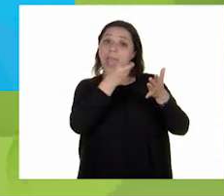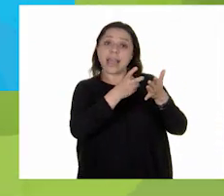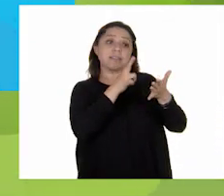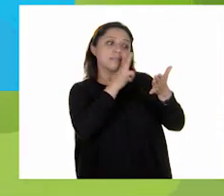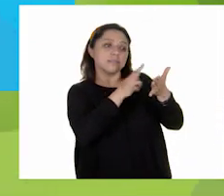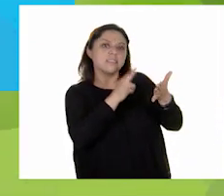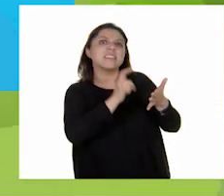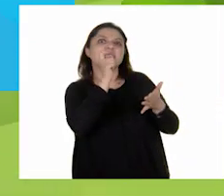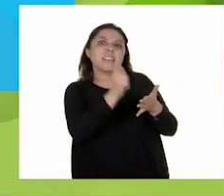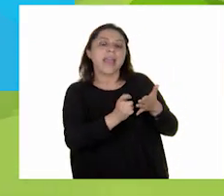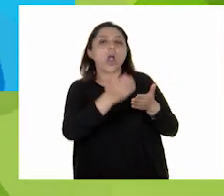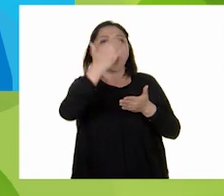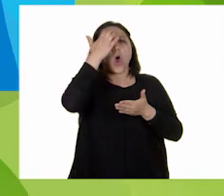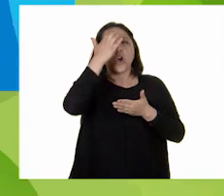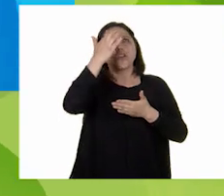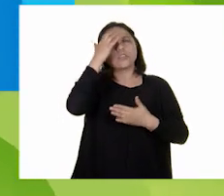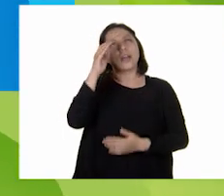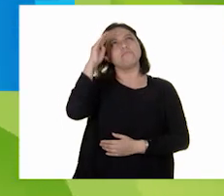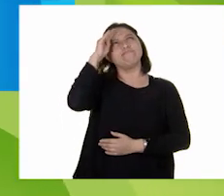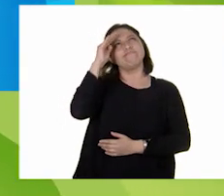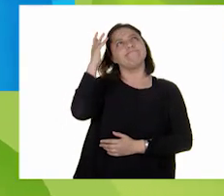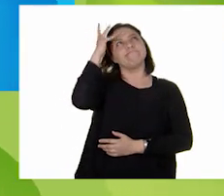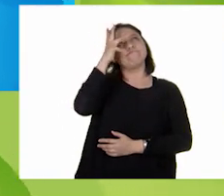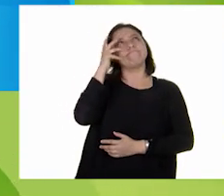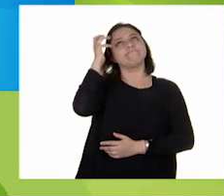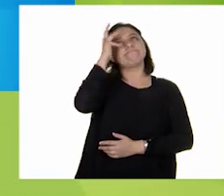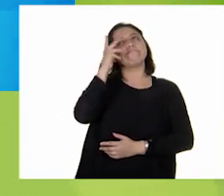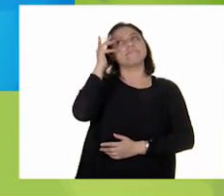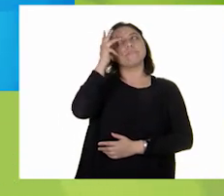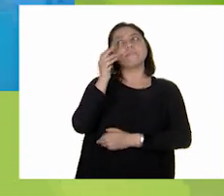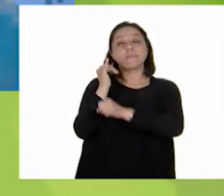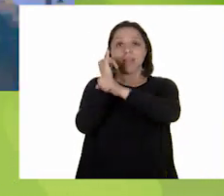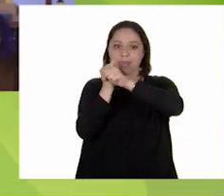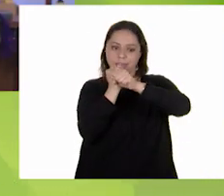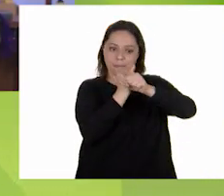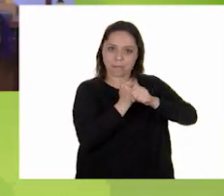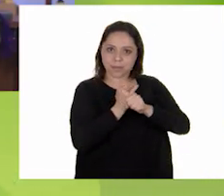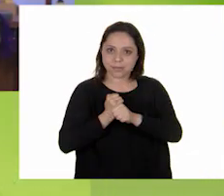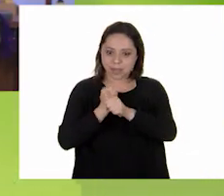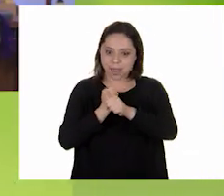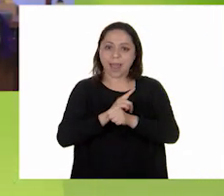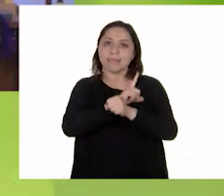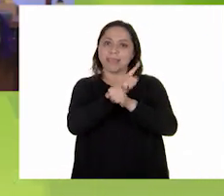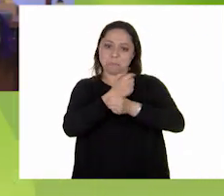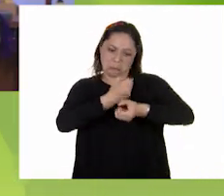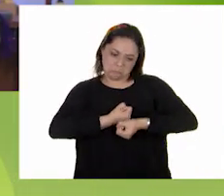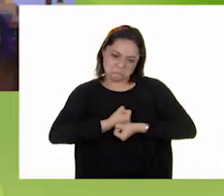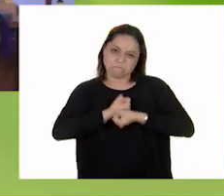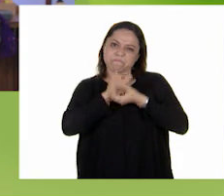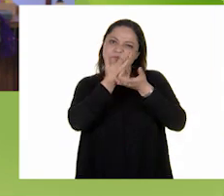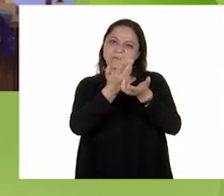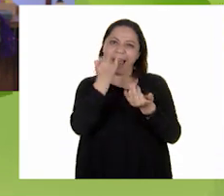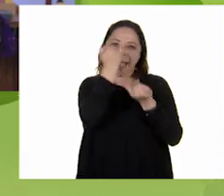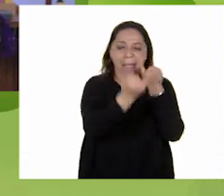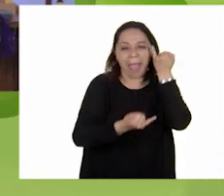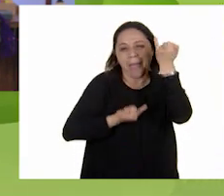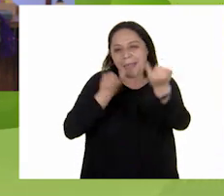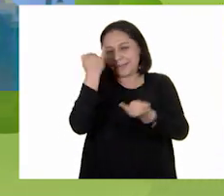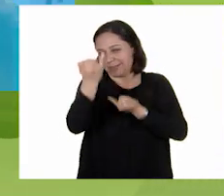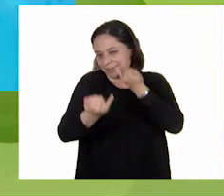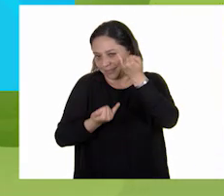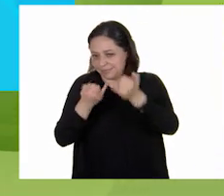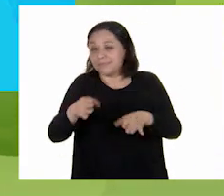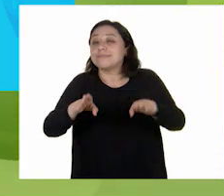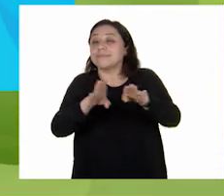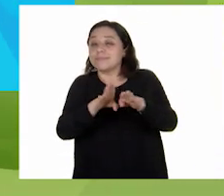conocer, reflexionar, investigar y expresar de forma creativa un problema común. Y lo trabajamos a partir